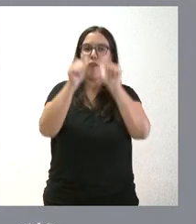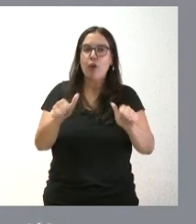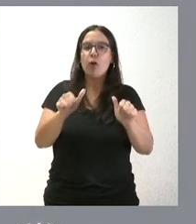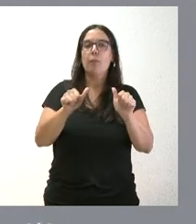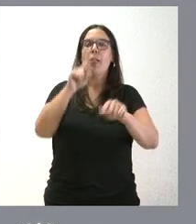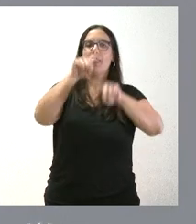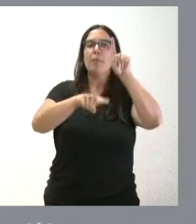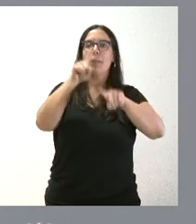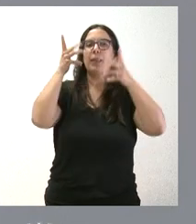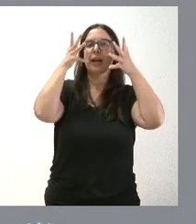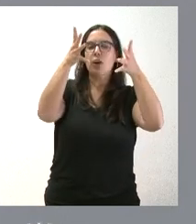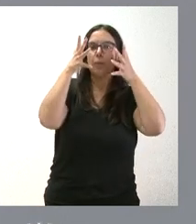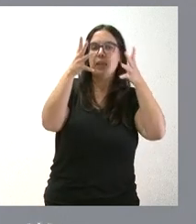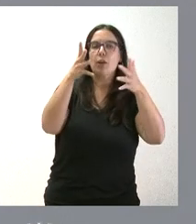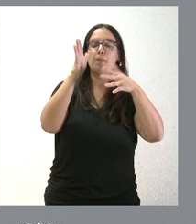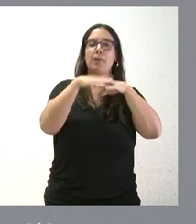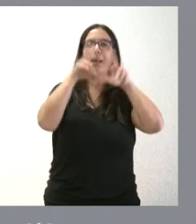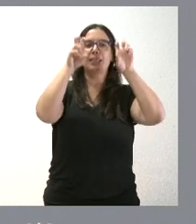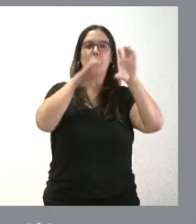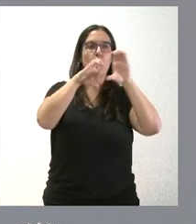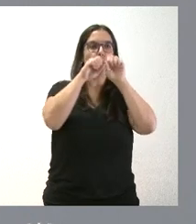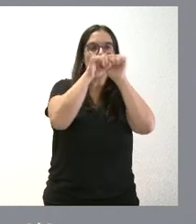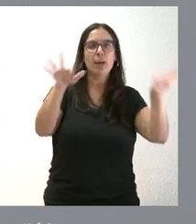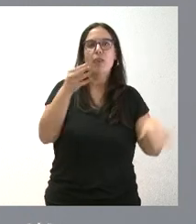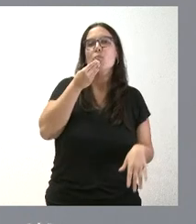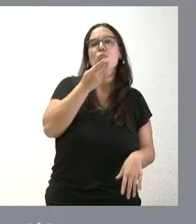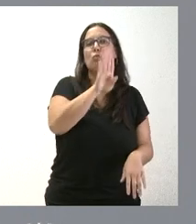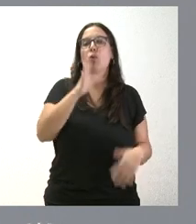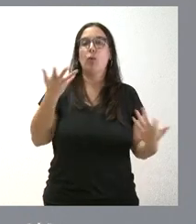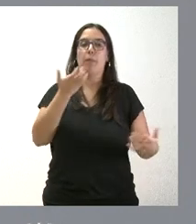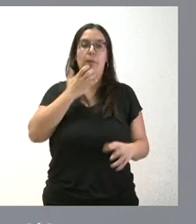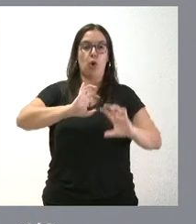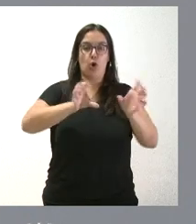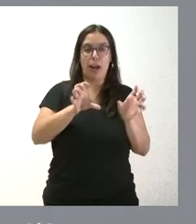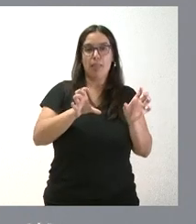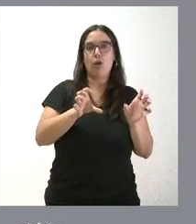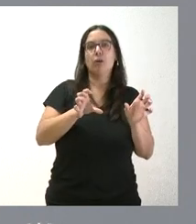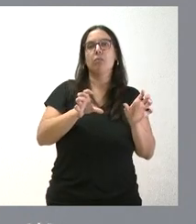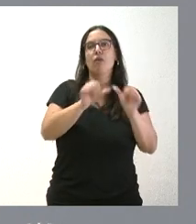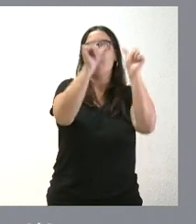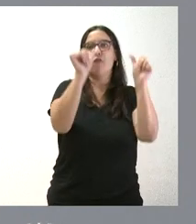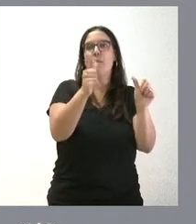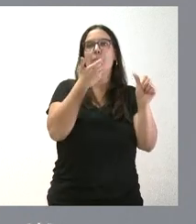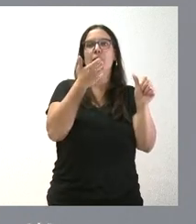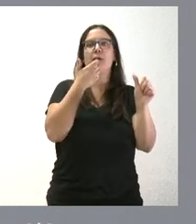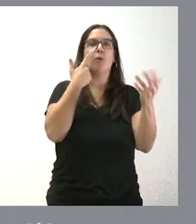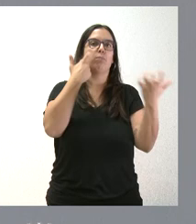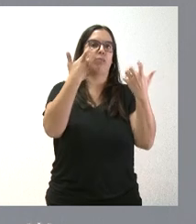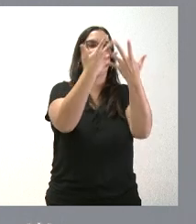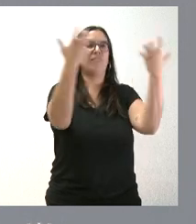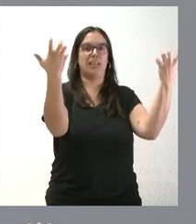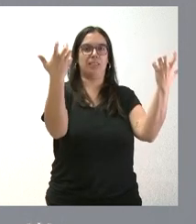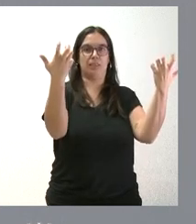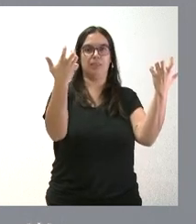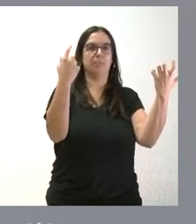función de las recomendaciones desde el punto de vista de la comunicación que resulten mejores. En la radio se utiliza de una forma fundamentalmente el lema, Castilla y